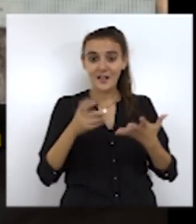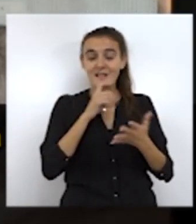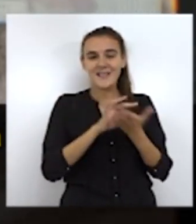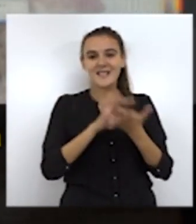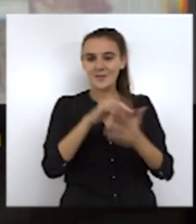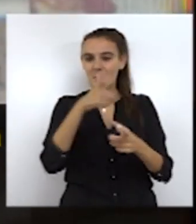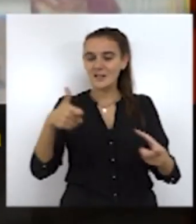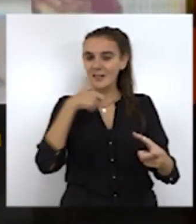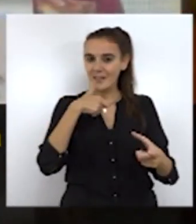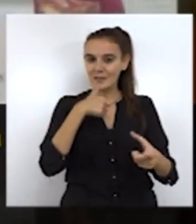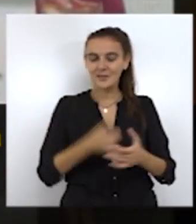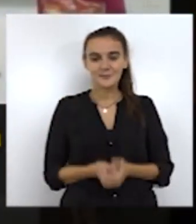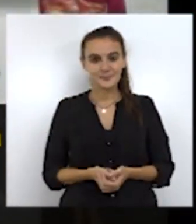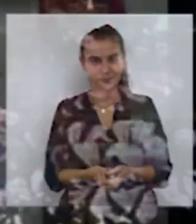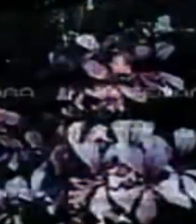servicio de los ceutíes.